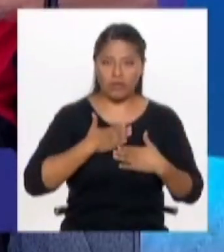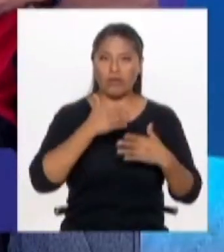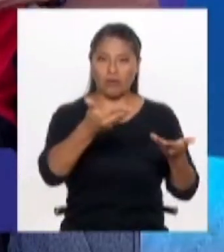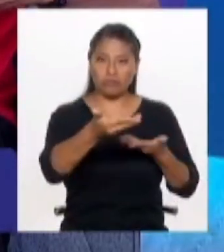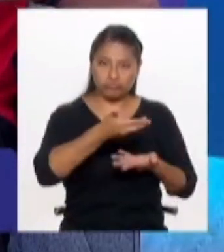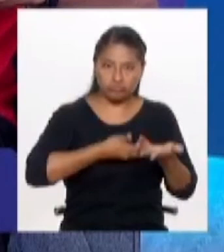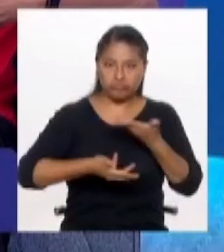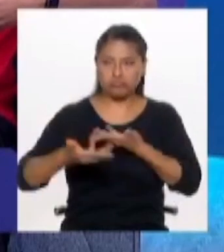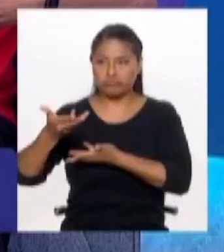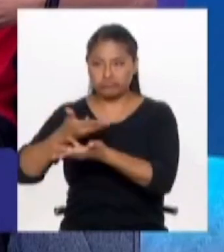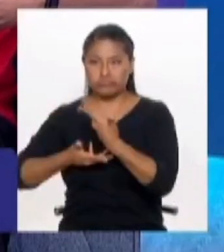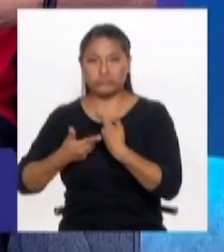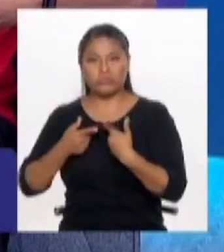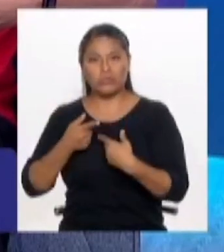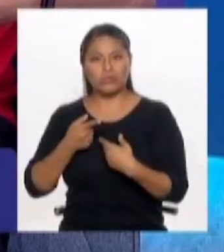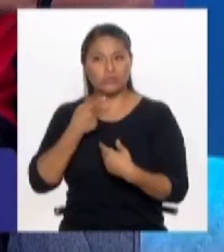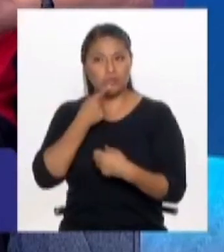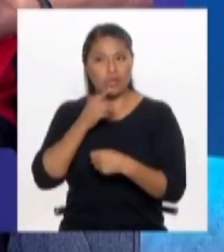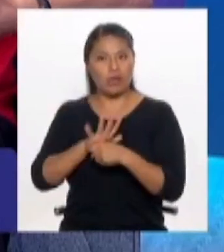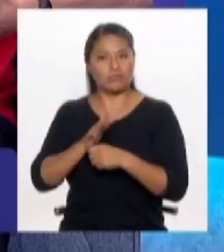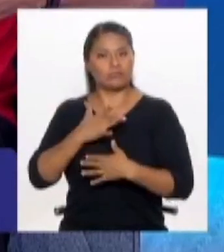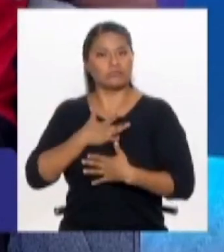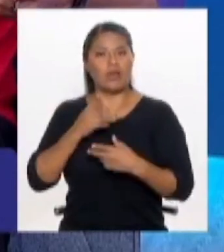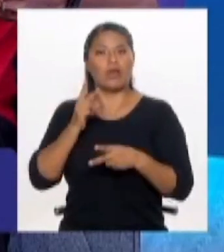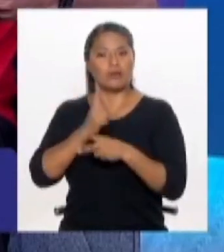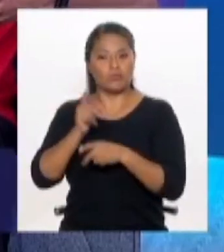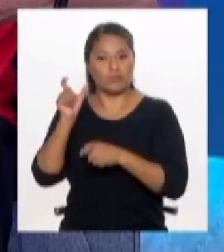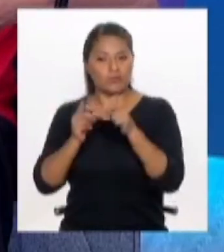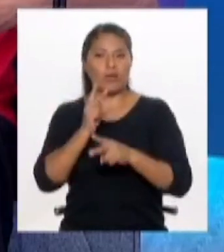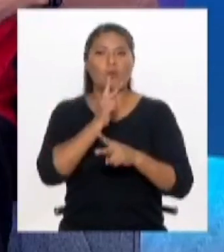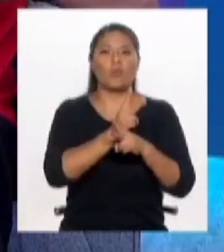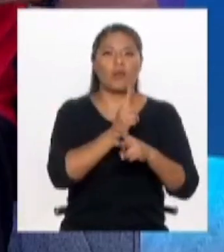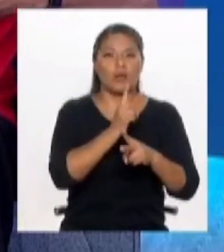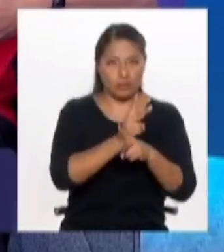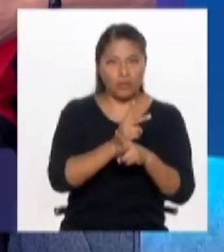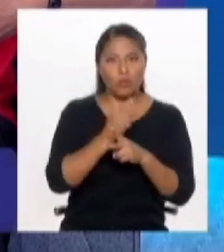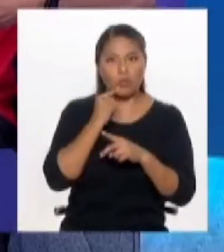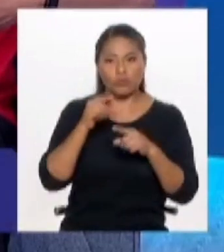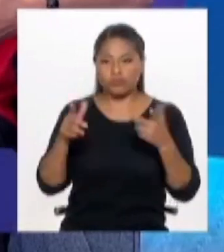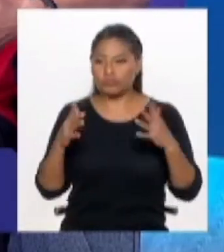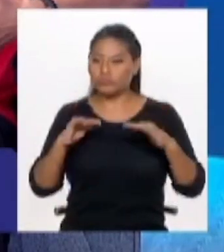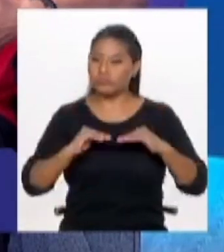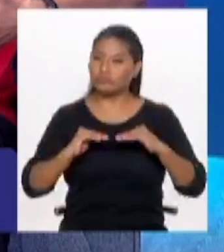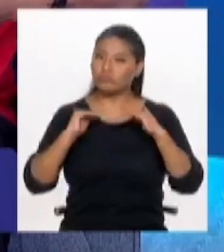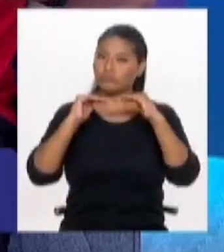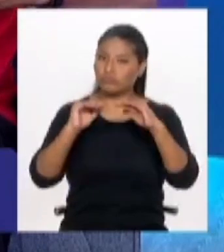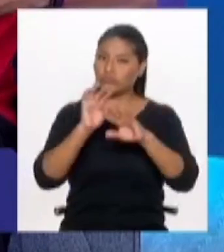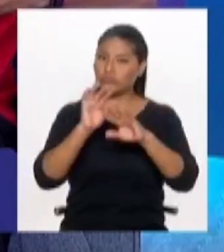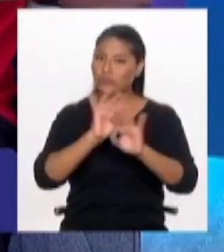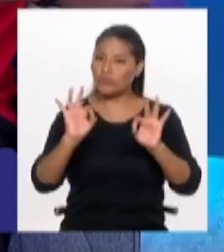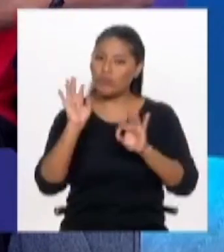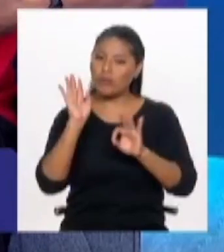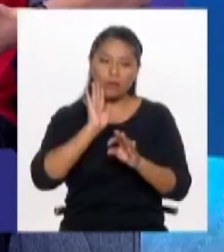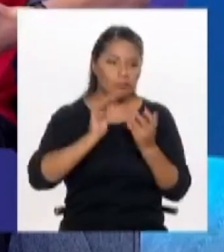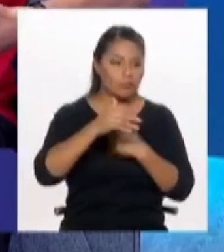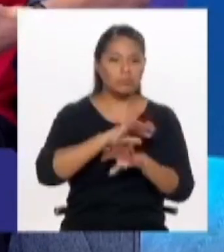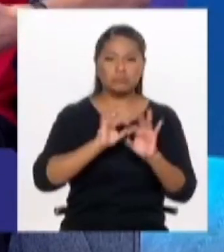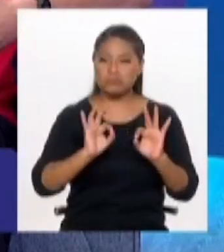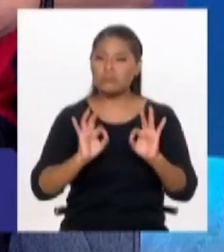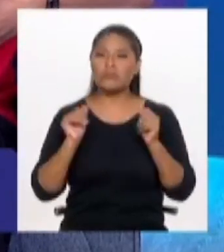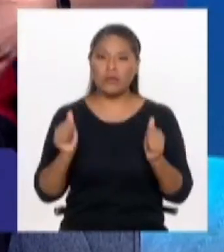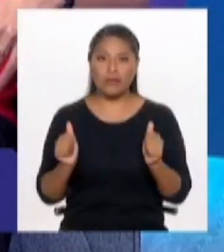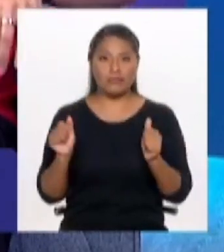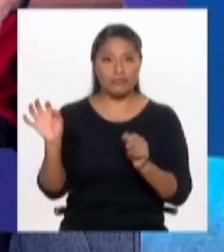que construyes esa sensación de pertenencia, ahí viene el cuidado, que es lo que tú preguntabas. ¿Cómo hacemos para que se mantenga? Bueno, en el momento que todos entendemos que eso es